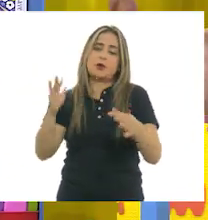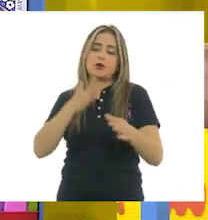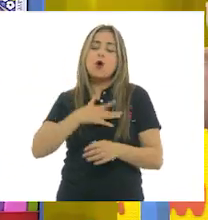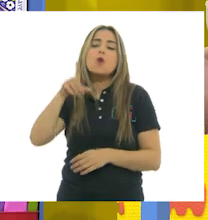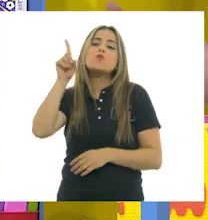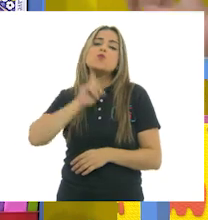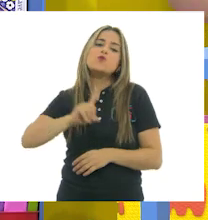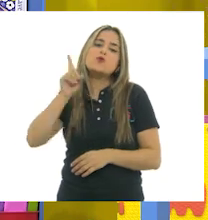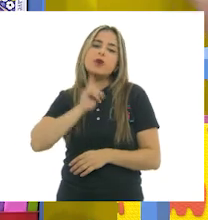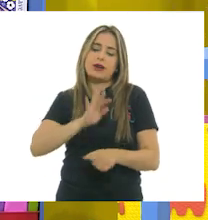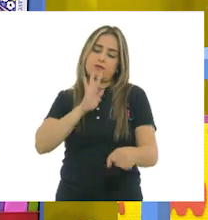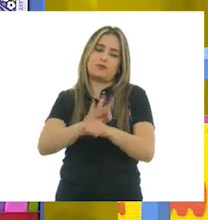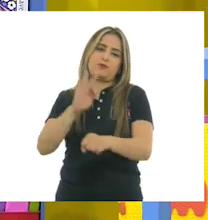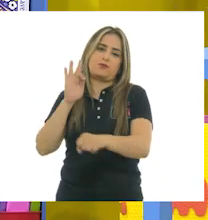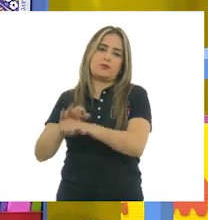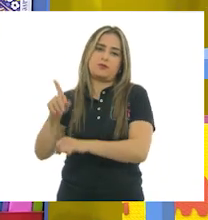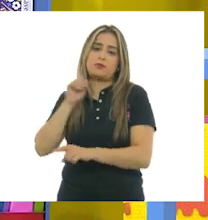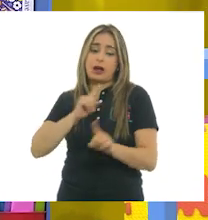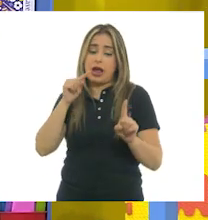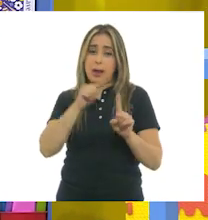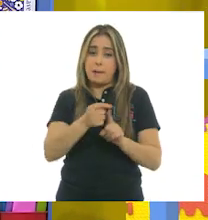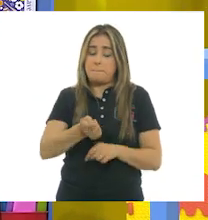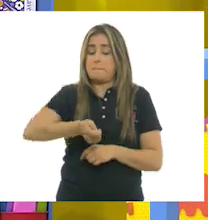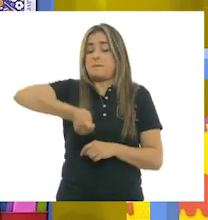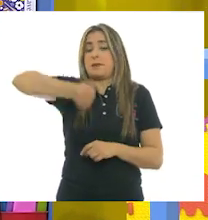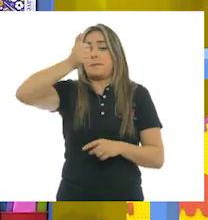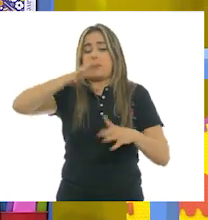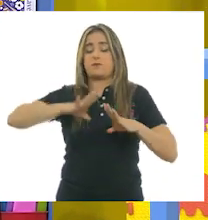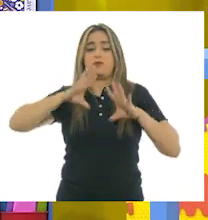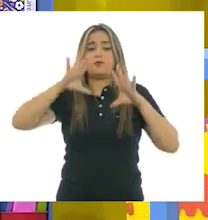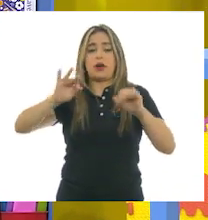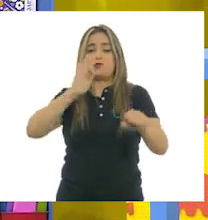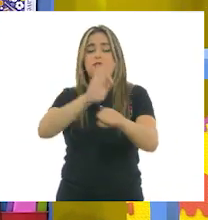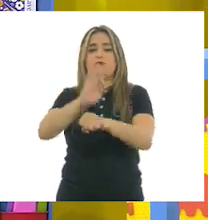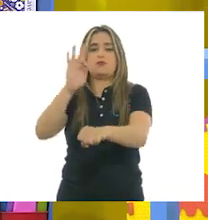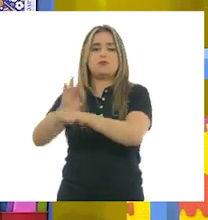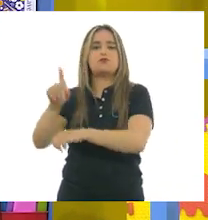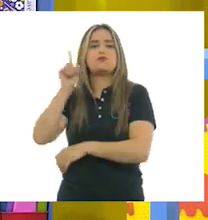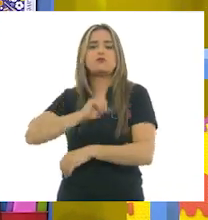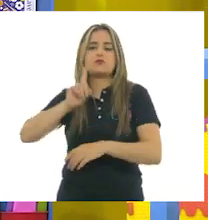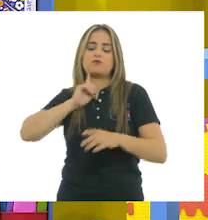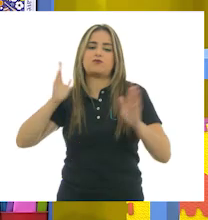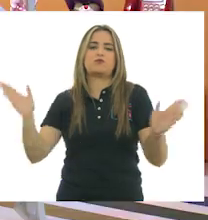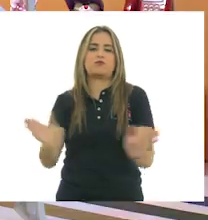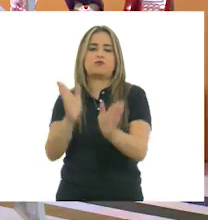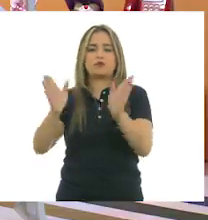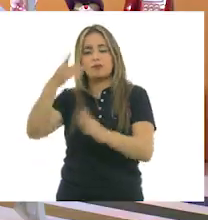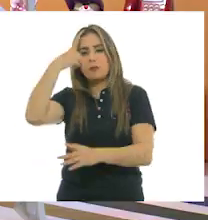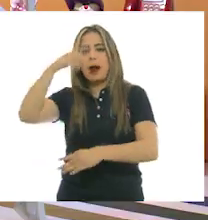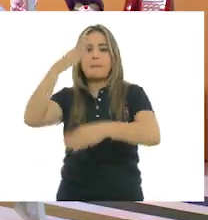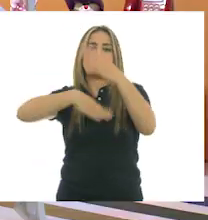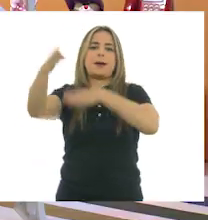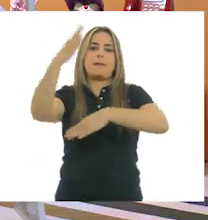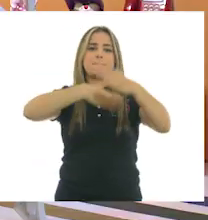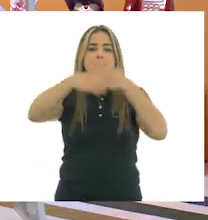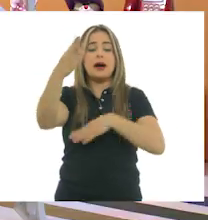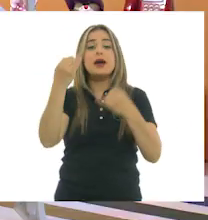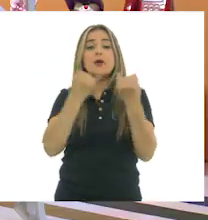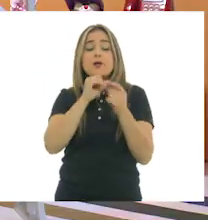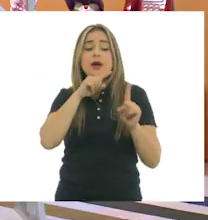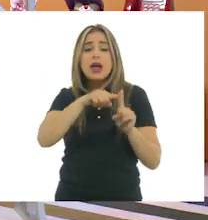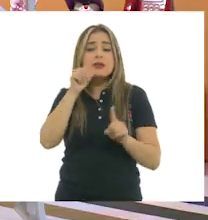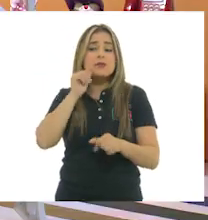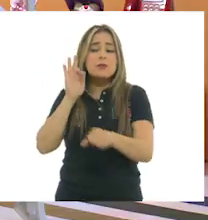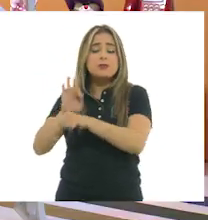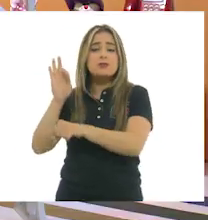considera precursora del feminismo en México. En sus libros, dio también voz a los indígenas y a los pobres y